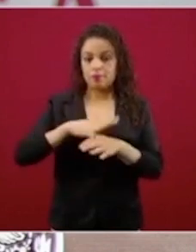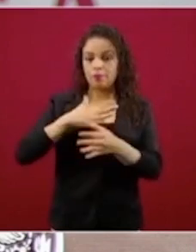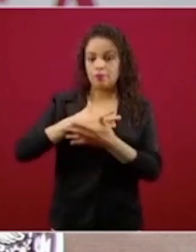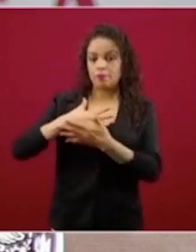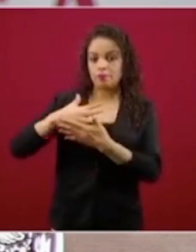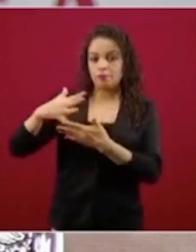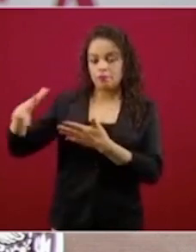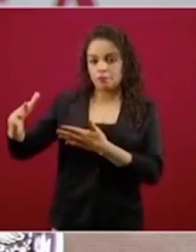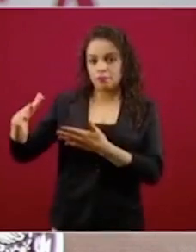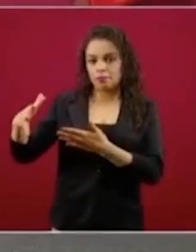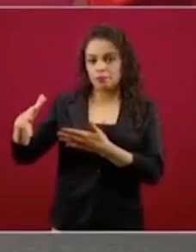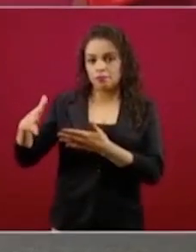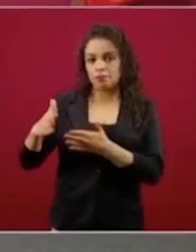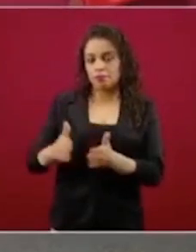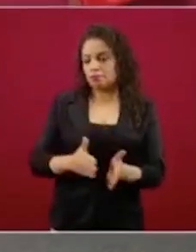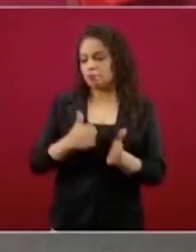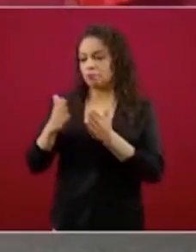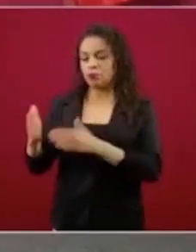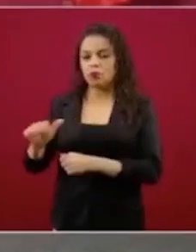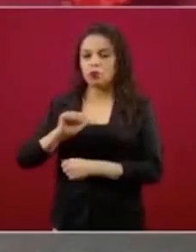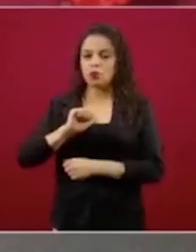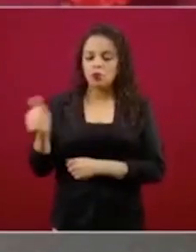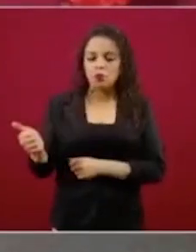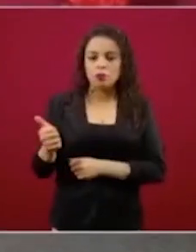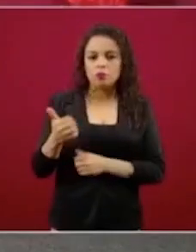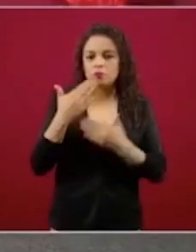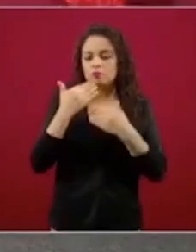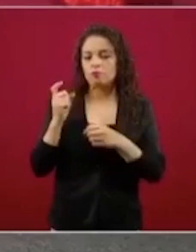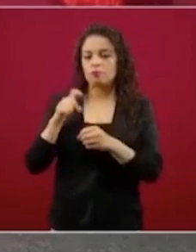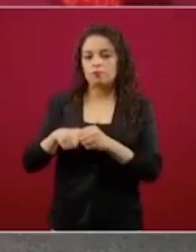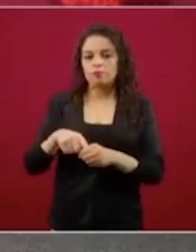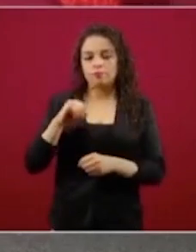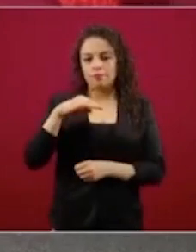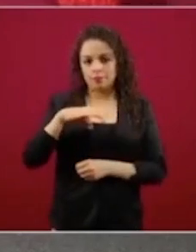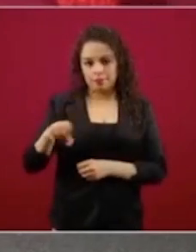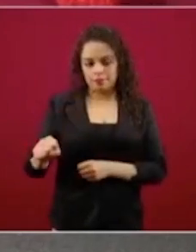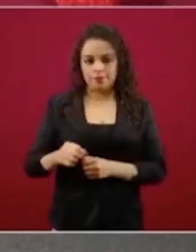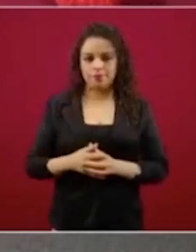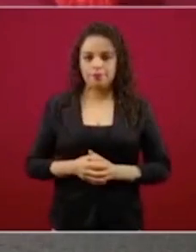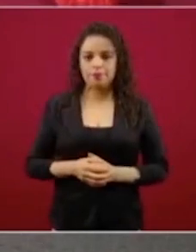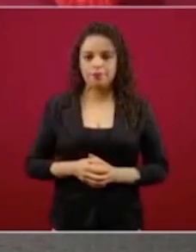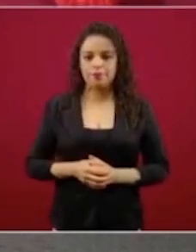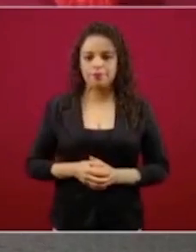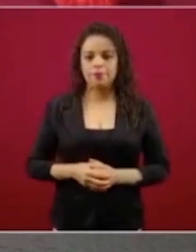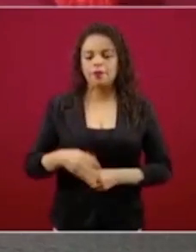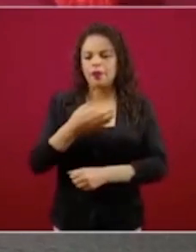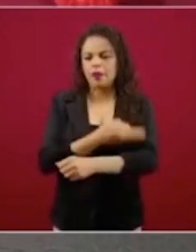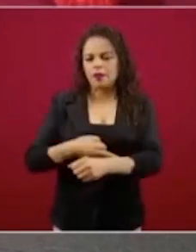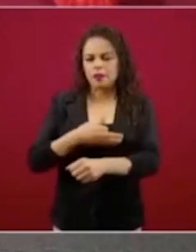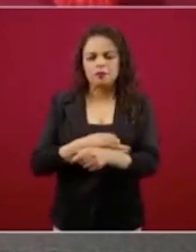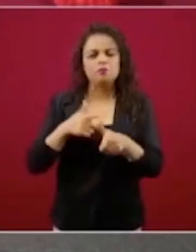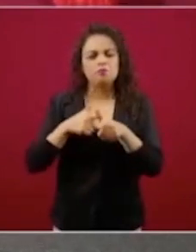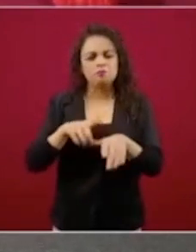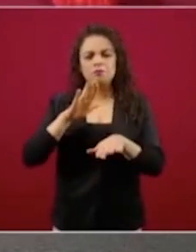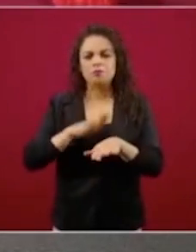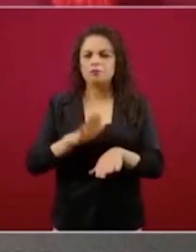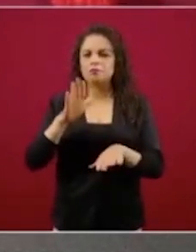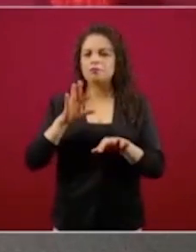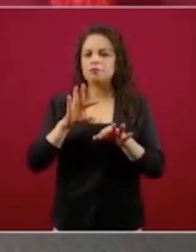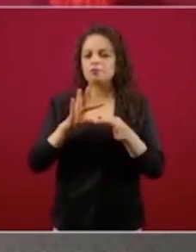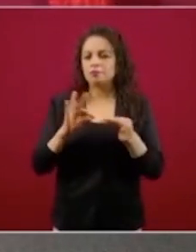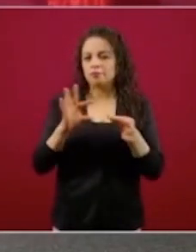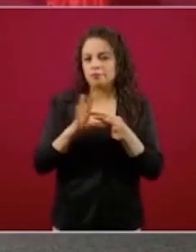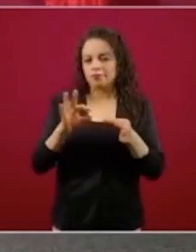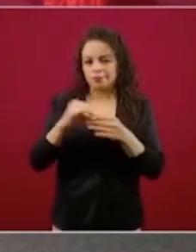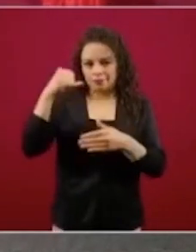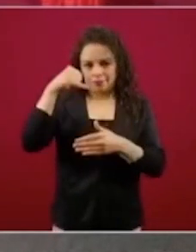eso todas las tardes se va a estar transmitiendo información, lo mismo de los créditos de